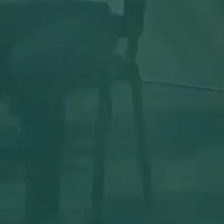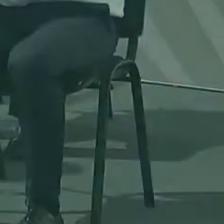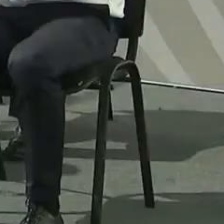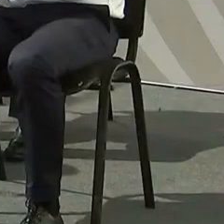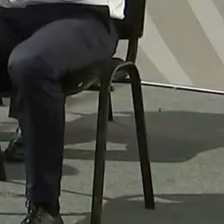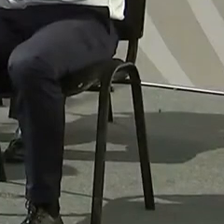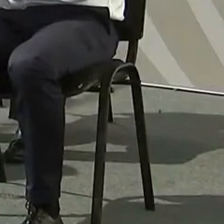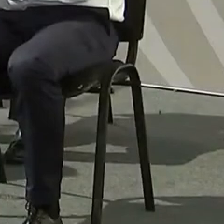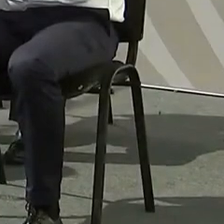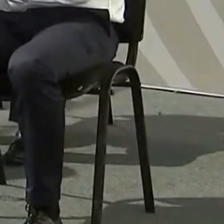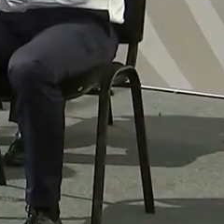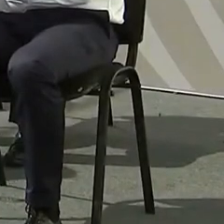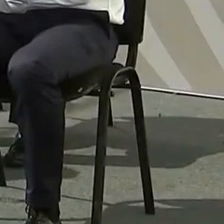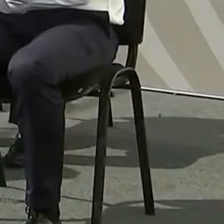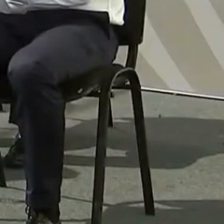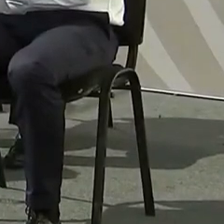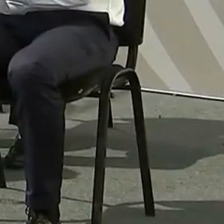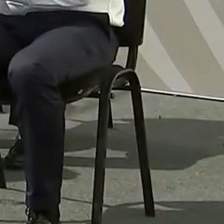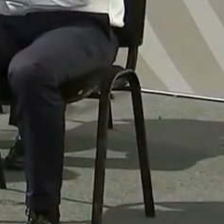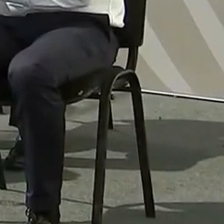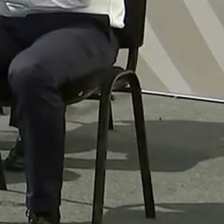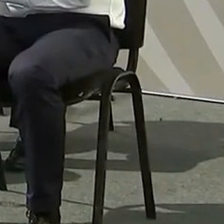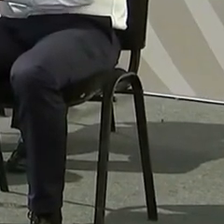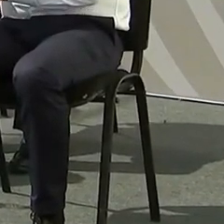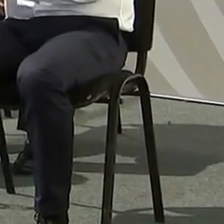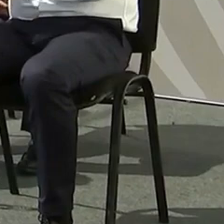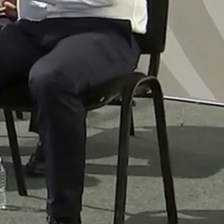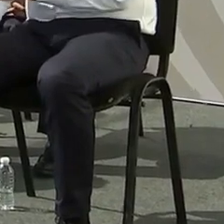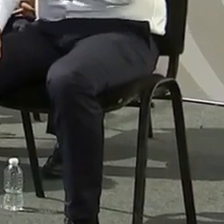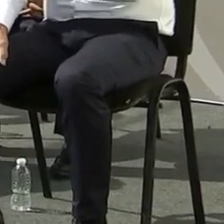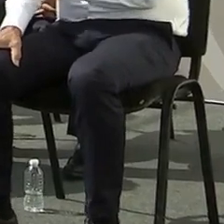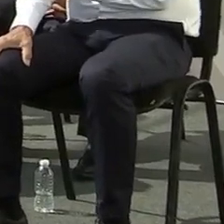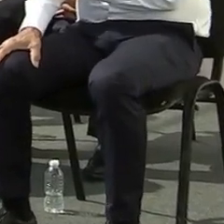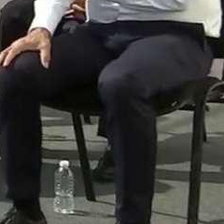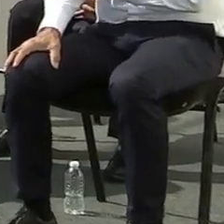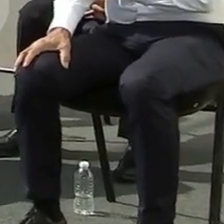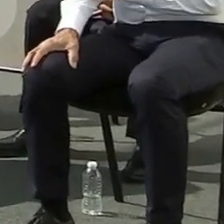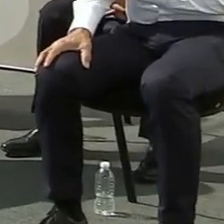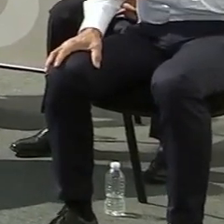Gobierno de México. Doctor Rola Esnájera.